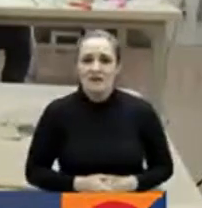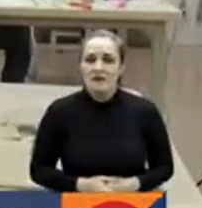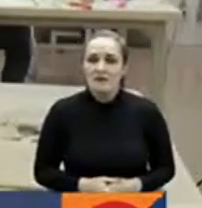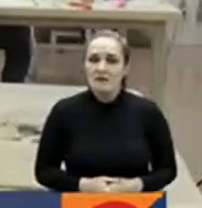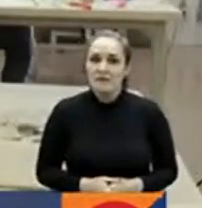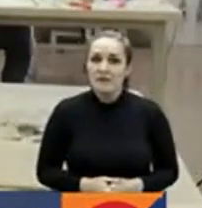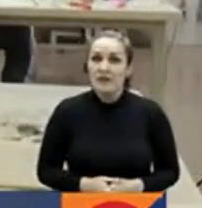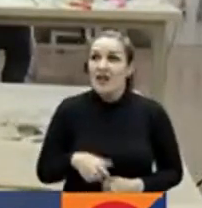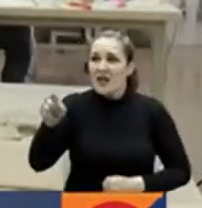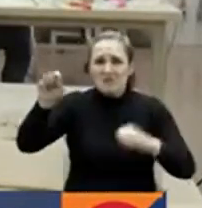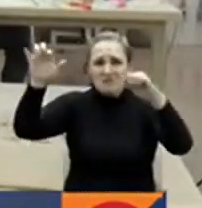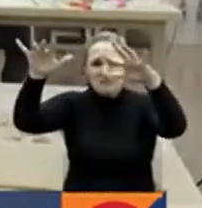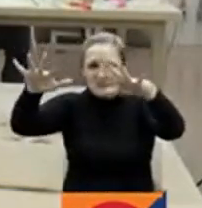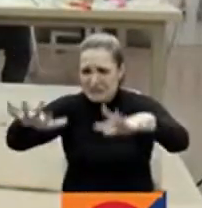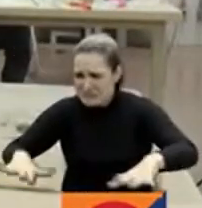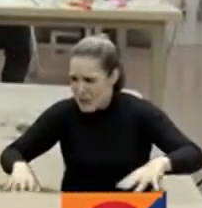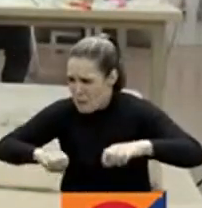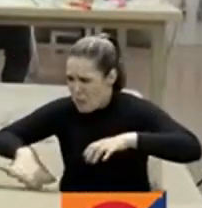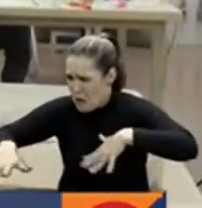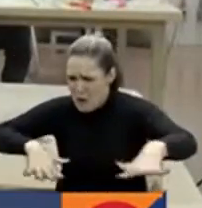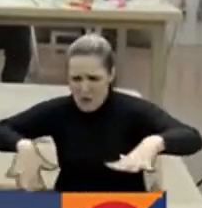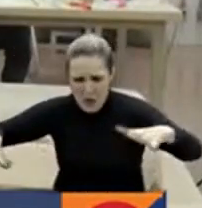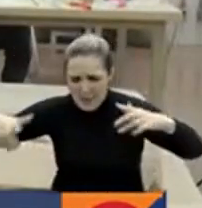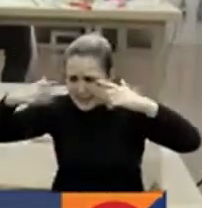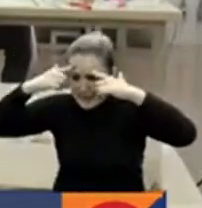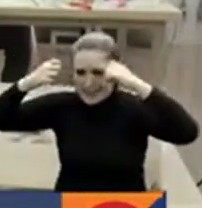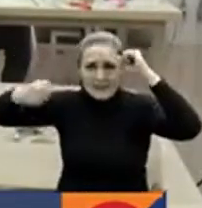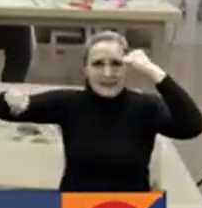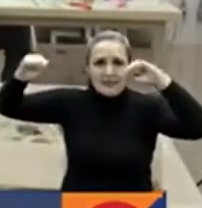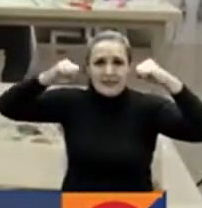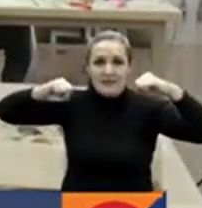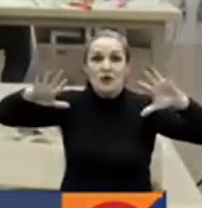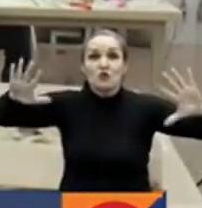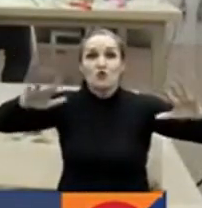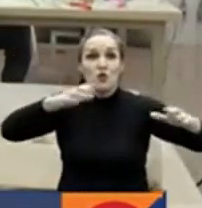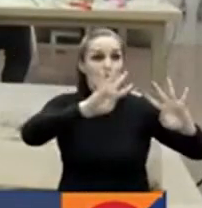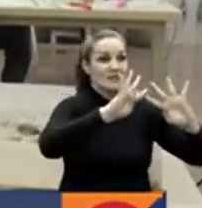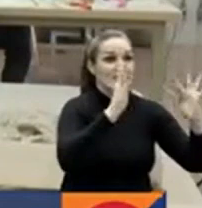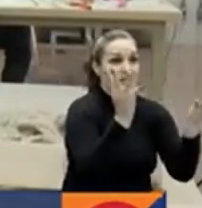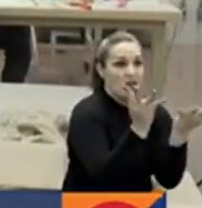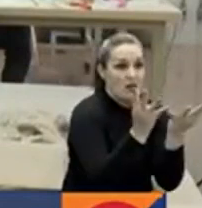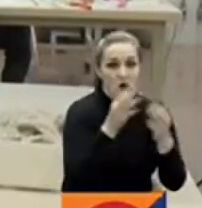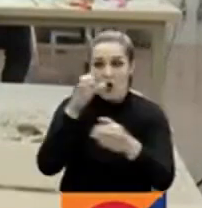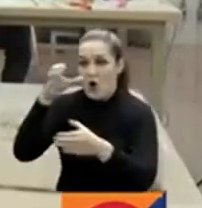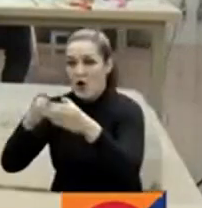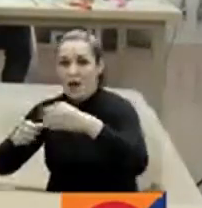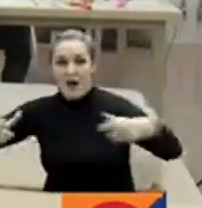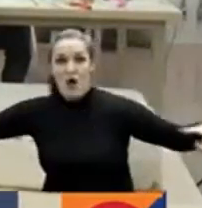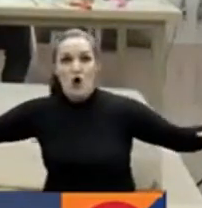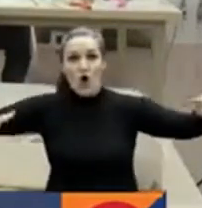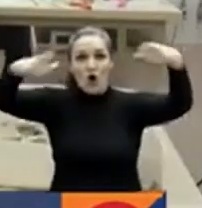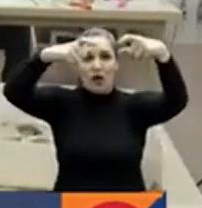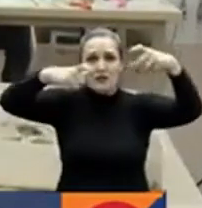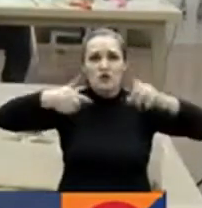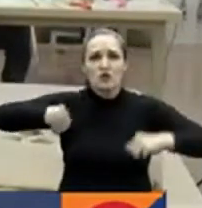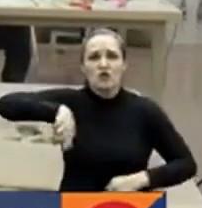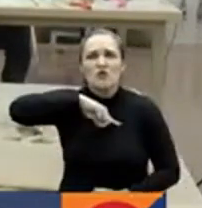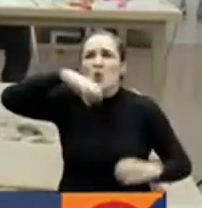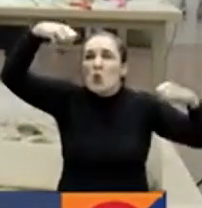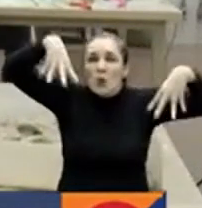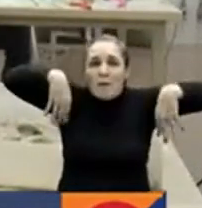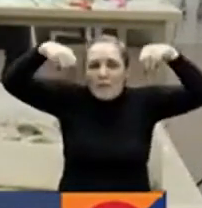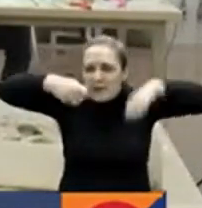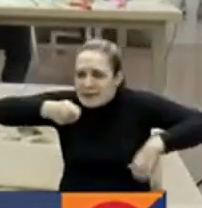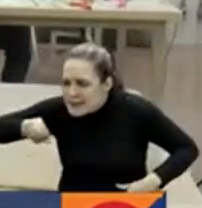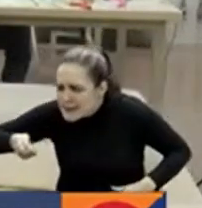Los fragmentos estaban esparcidos por todas partes, en la Cámara, en el Senado. Tomamos linternas y comenzamos a buscar fragmentos.